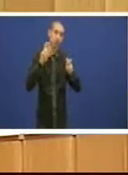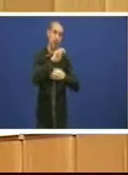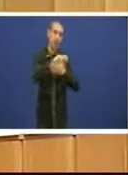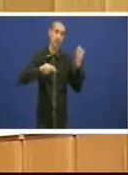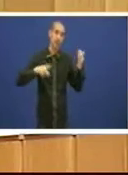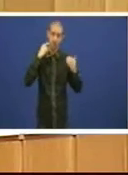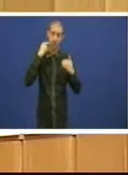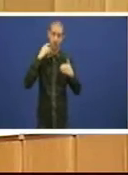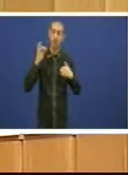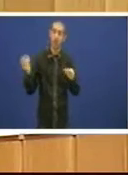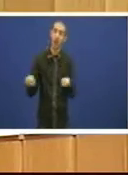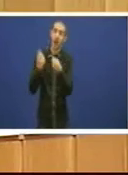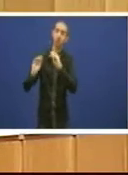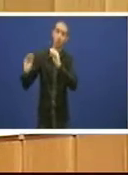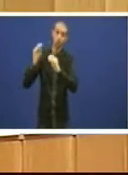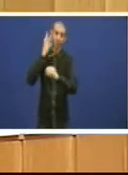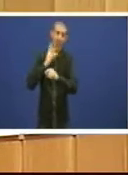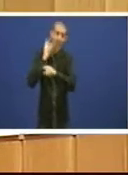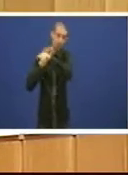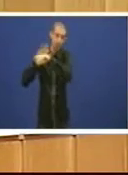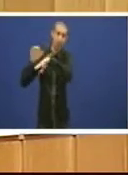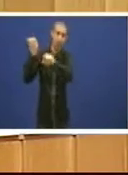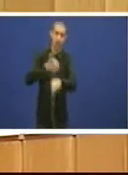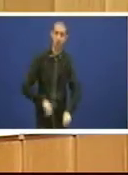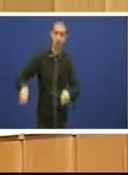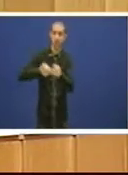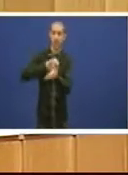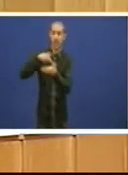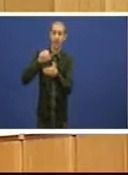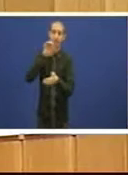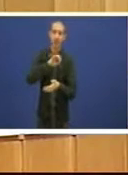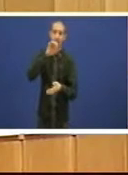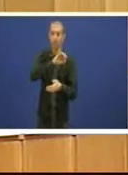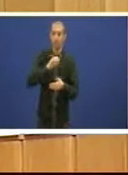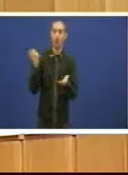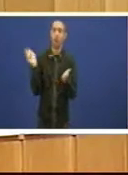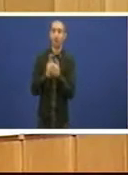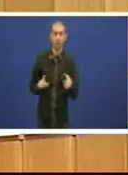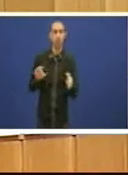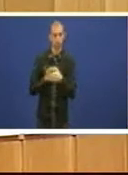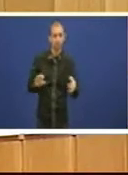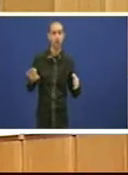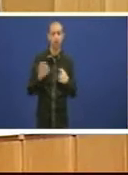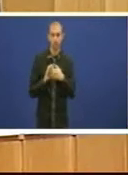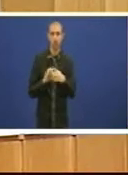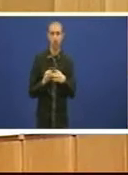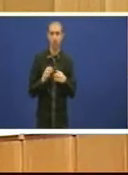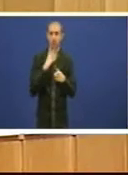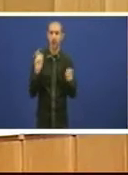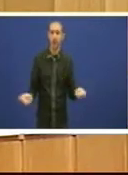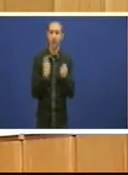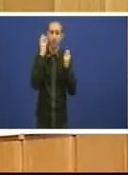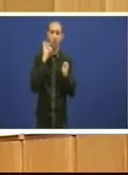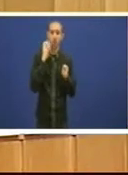anuncios do señor Rajoy para proteger esta entidade galega desa nova rolda de fusións adquisicións anunciada sea por Rajoy e